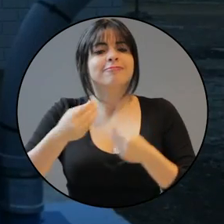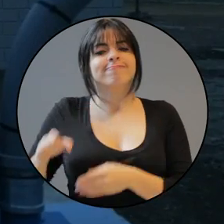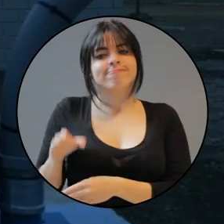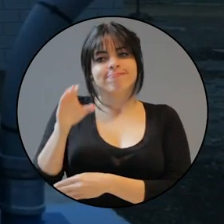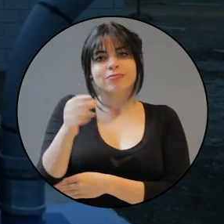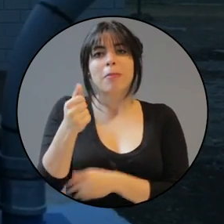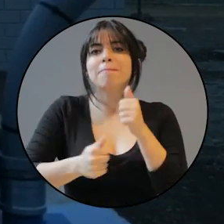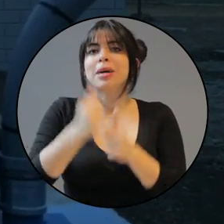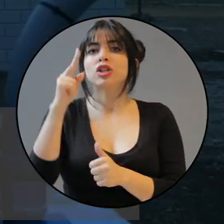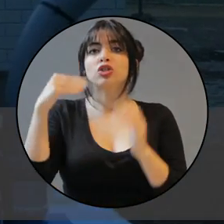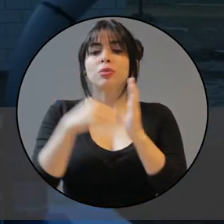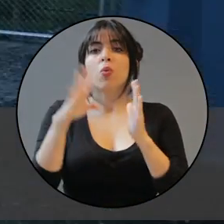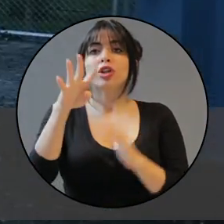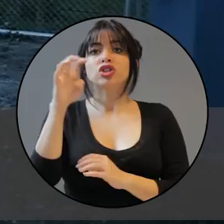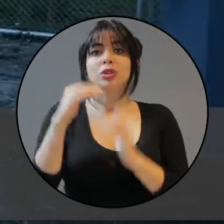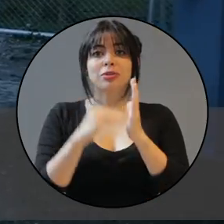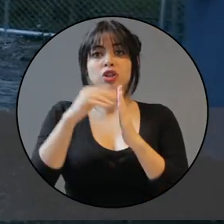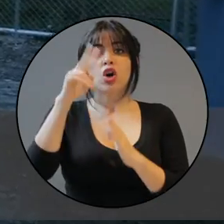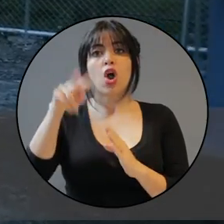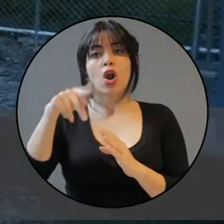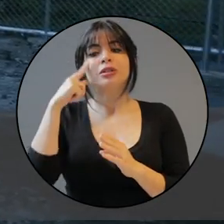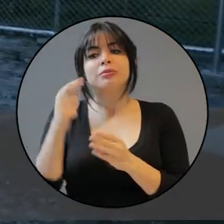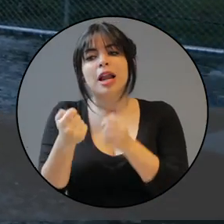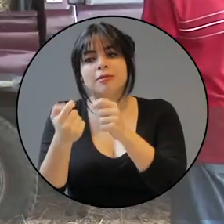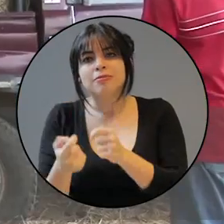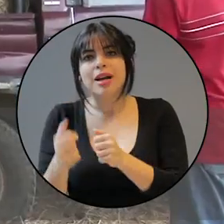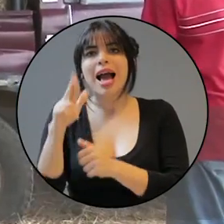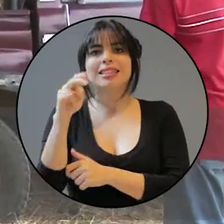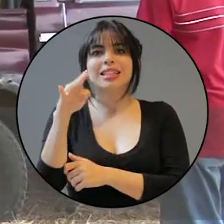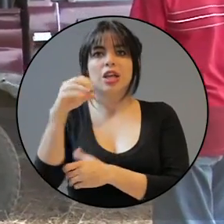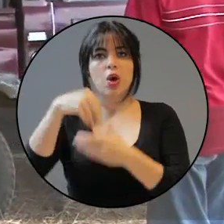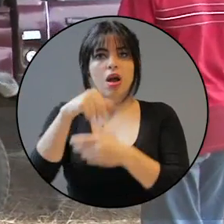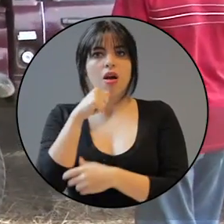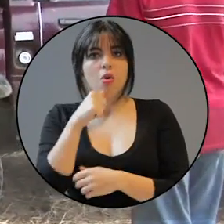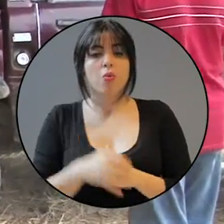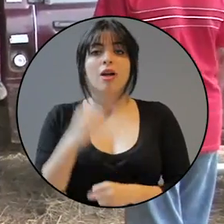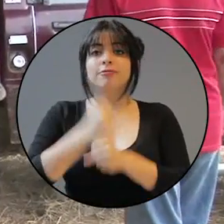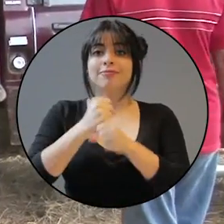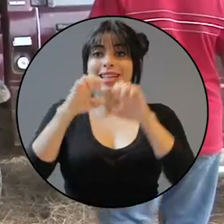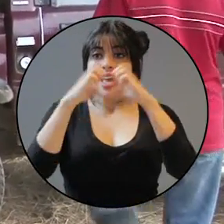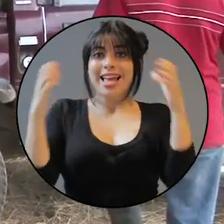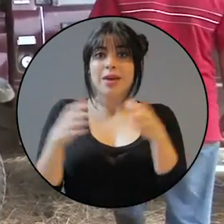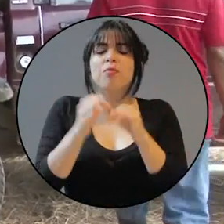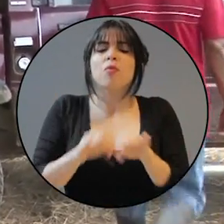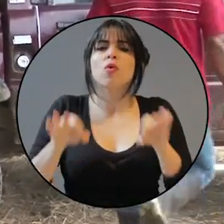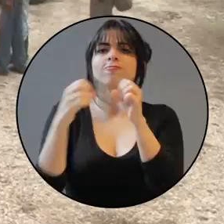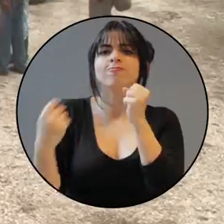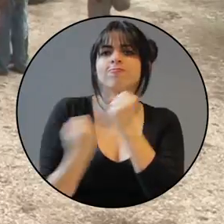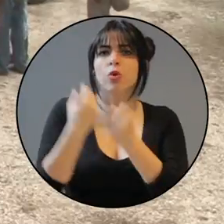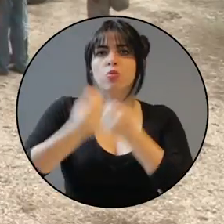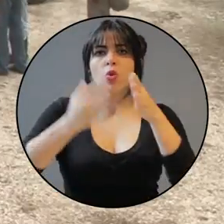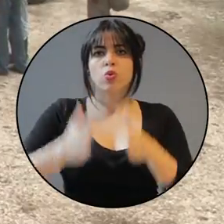con una inversión de más de 2.400 millones de colones. En esta labor de equipo, ha sido fundamental el auxilio de los